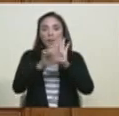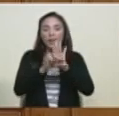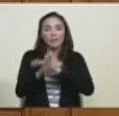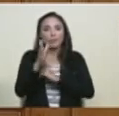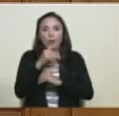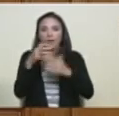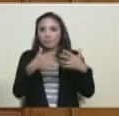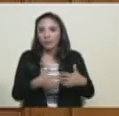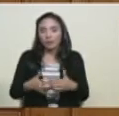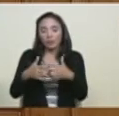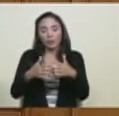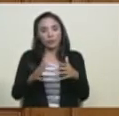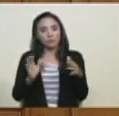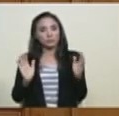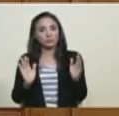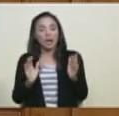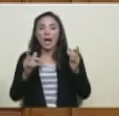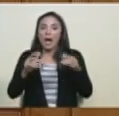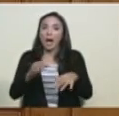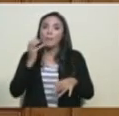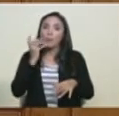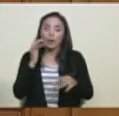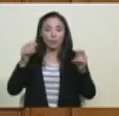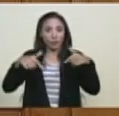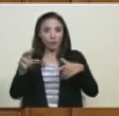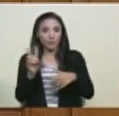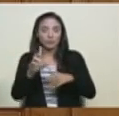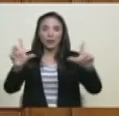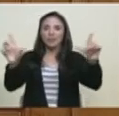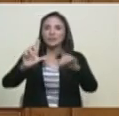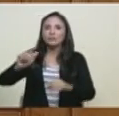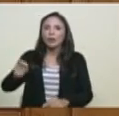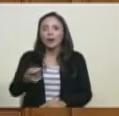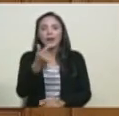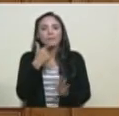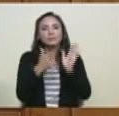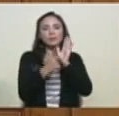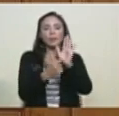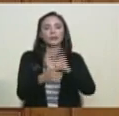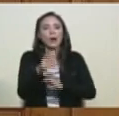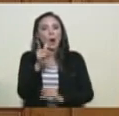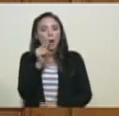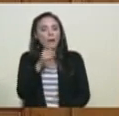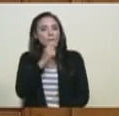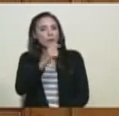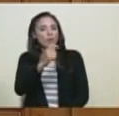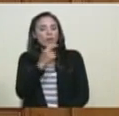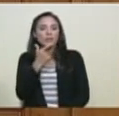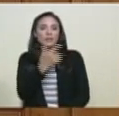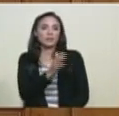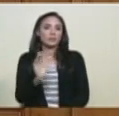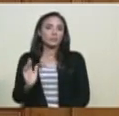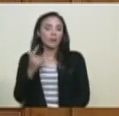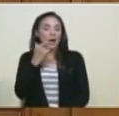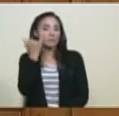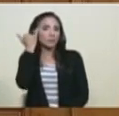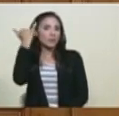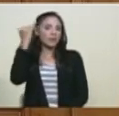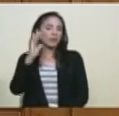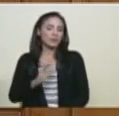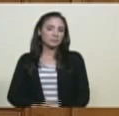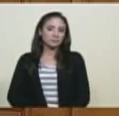¿Qué pasaría si en un canal de la televisión venezolana apareciera un periodista fanfarrón,